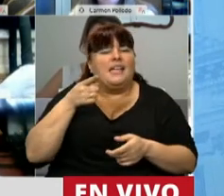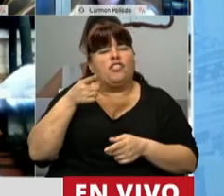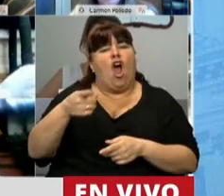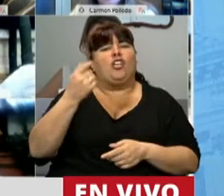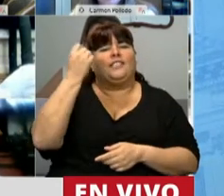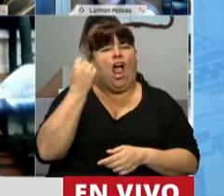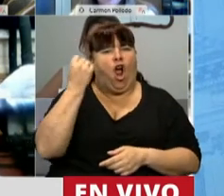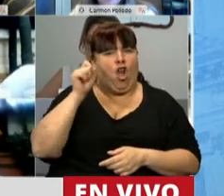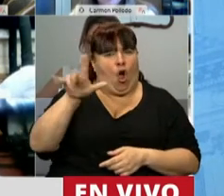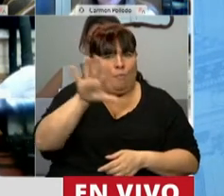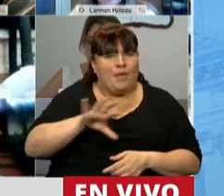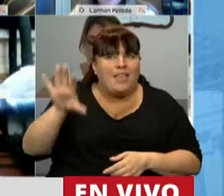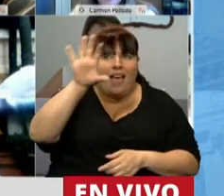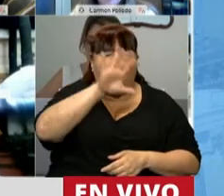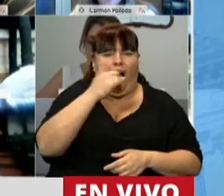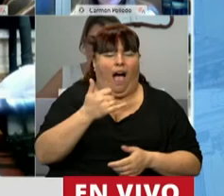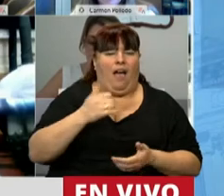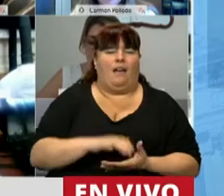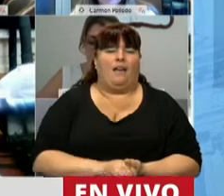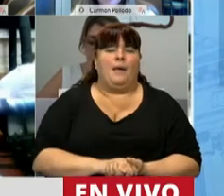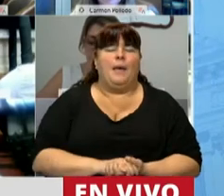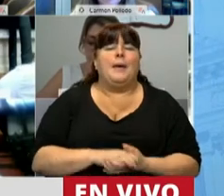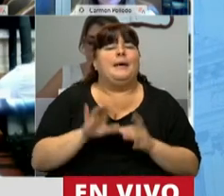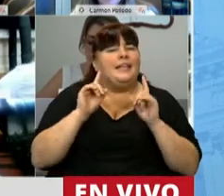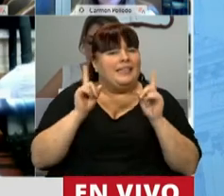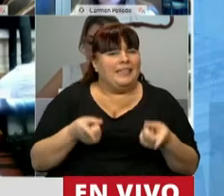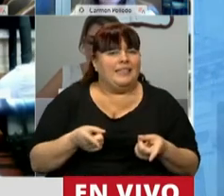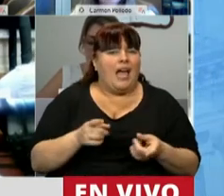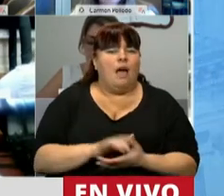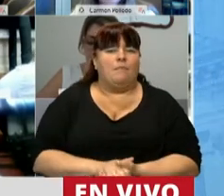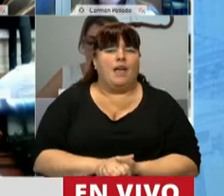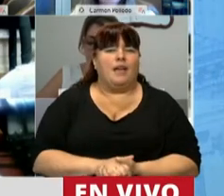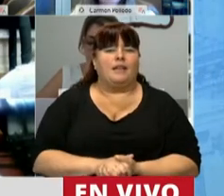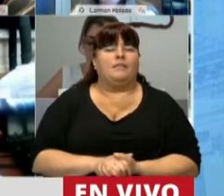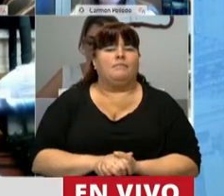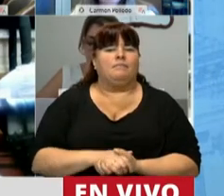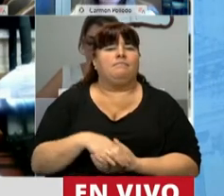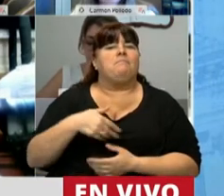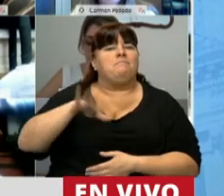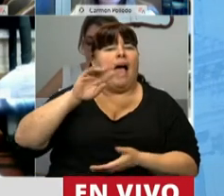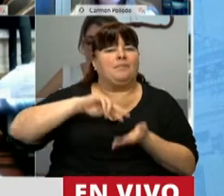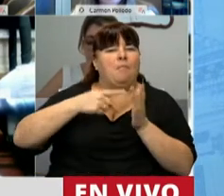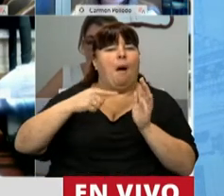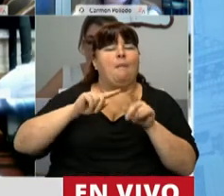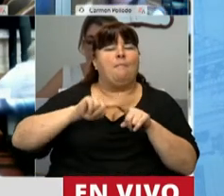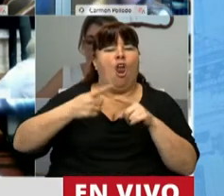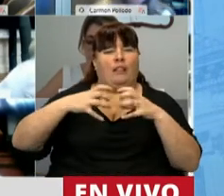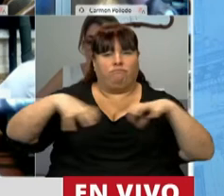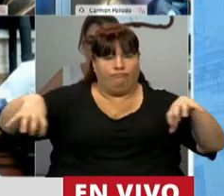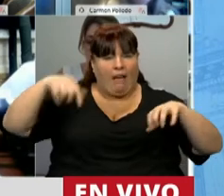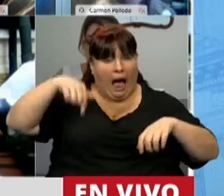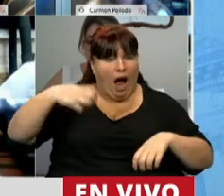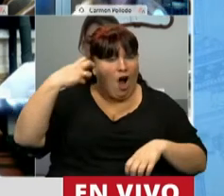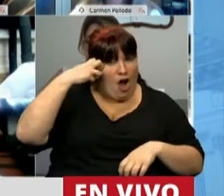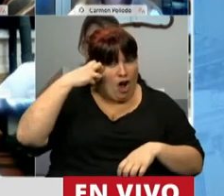economía local, a nuestras regiones, pero también es un aumento de la grieta política que todos acá en